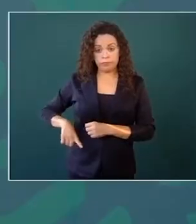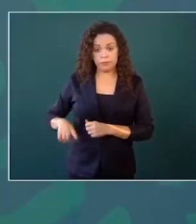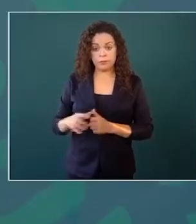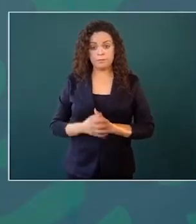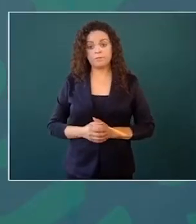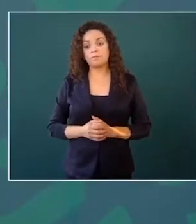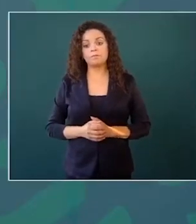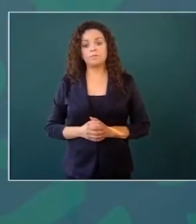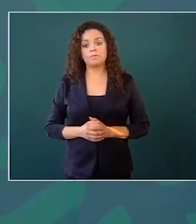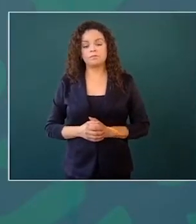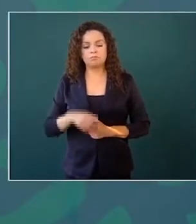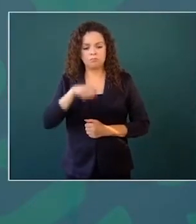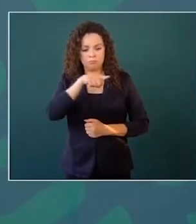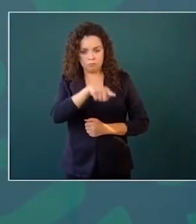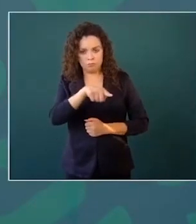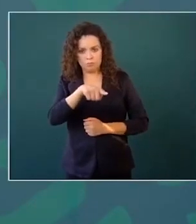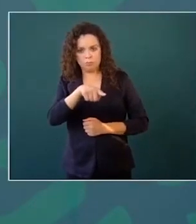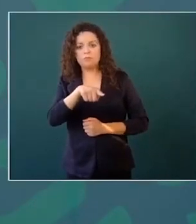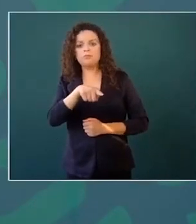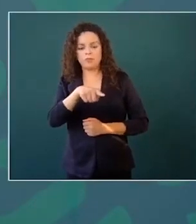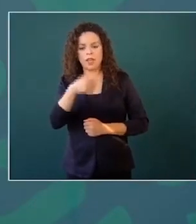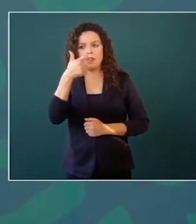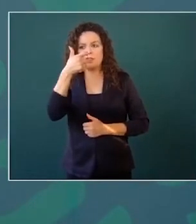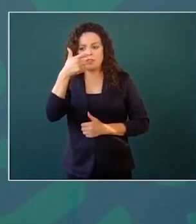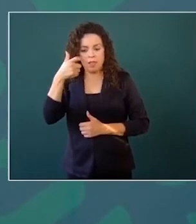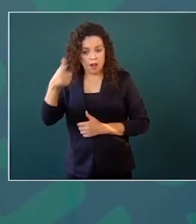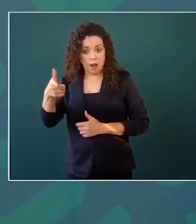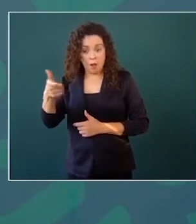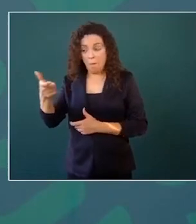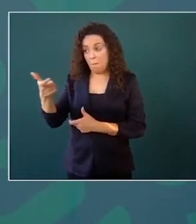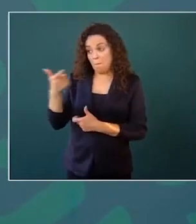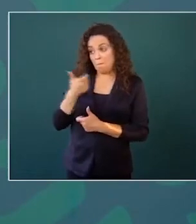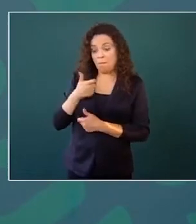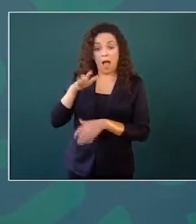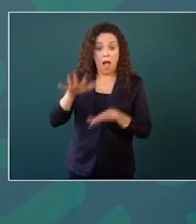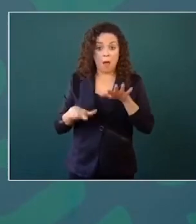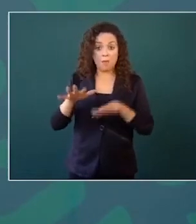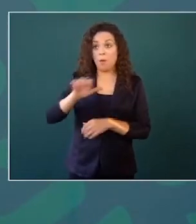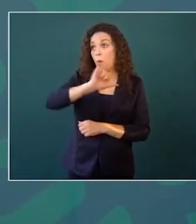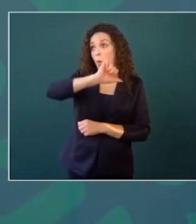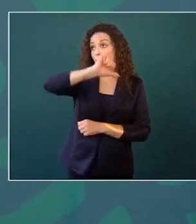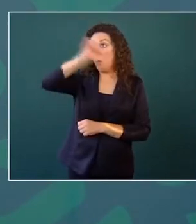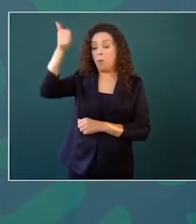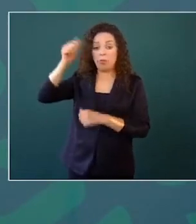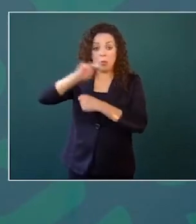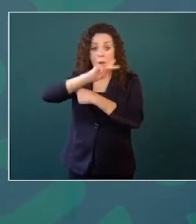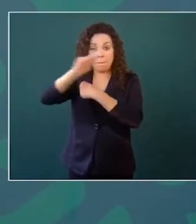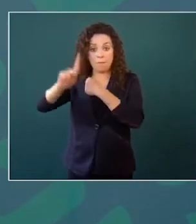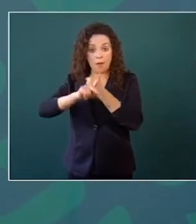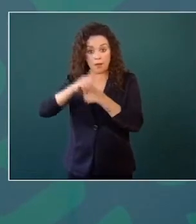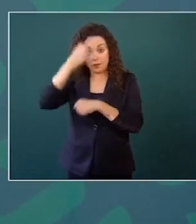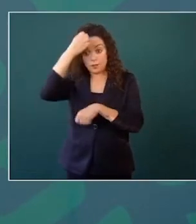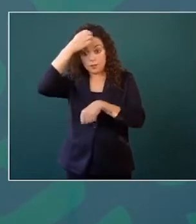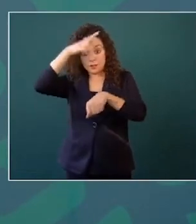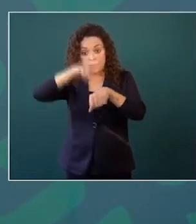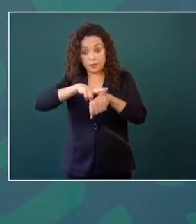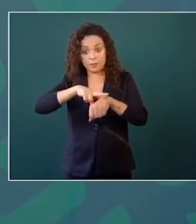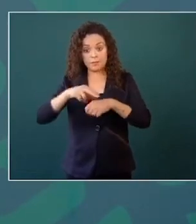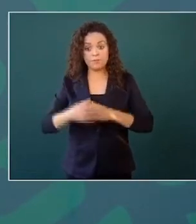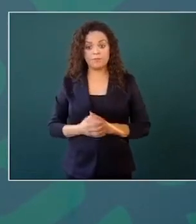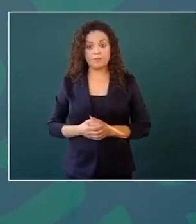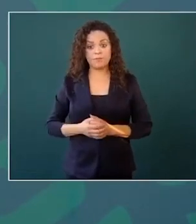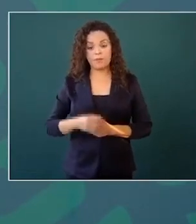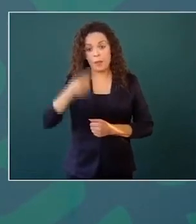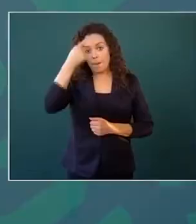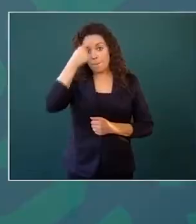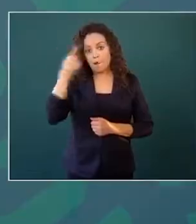que reciben dinero, algunas hasta del extranjero, para oponerse a